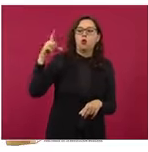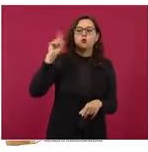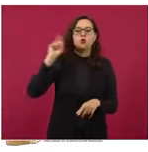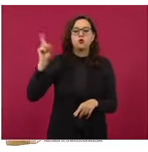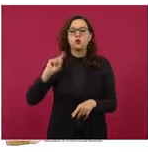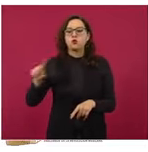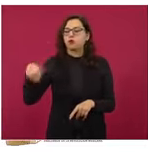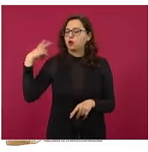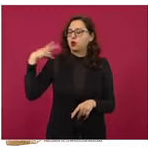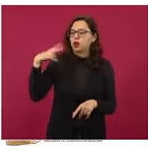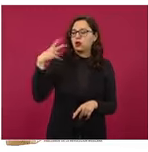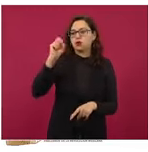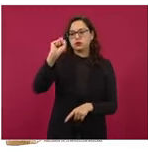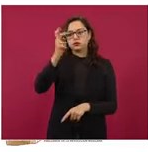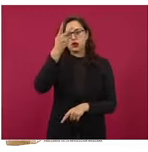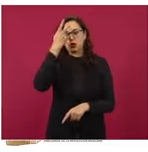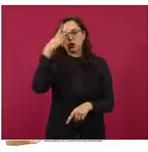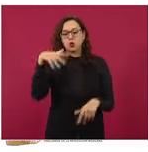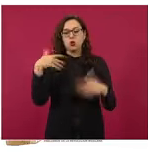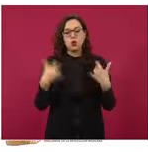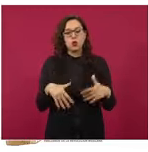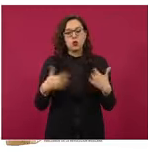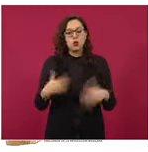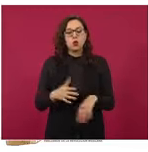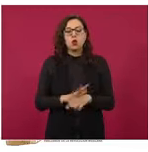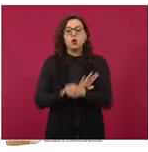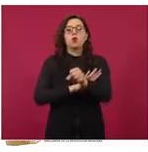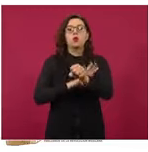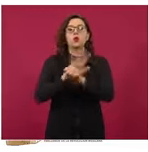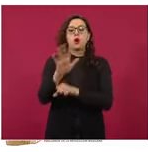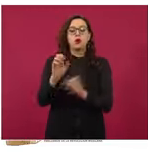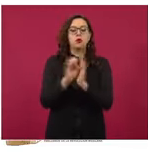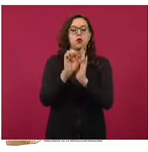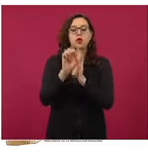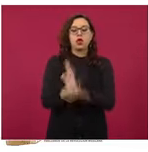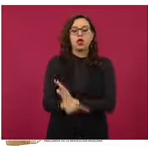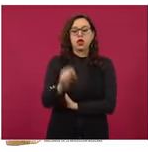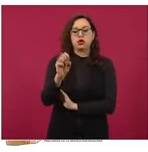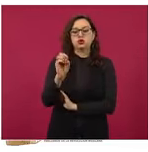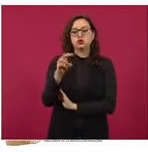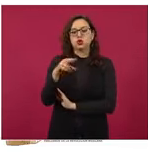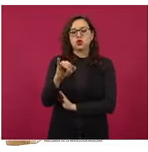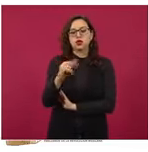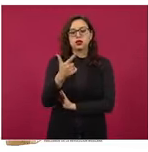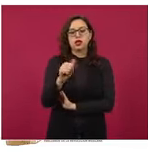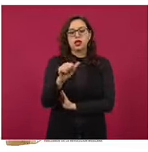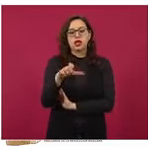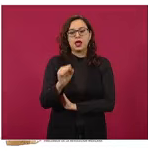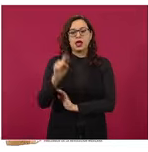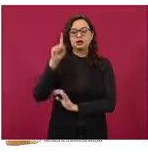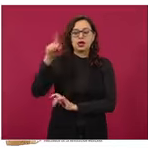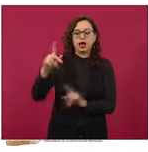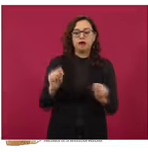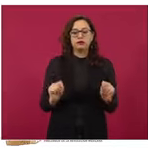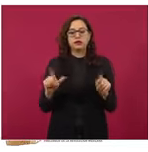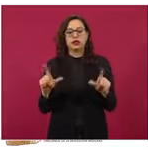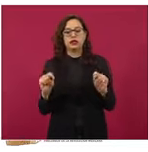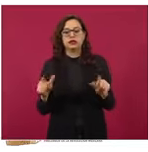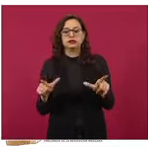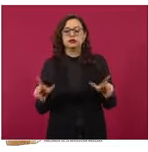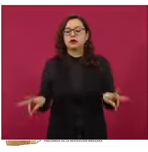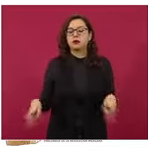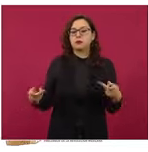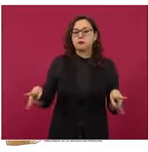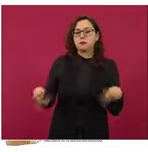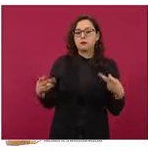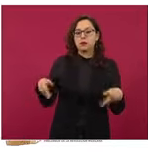Veracruz, en San Luis Potosí, es el caso de Sonigas Puebla, en Huamantla, Tlaxcala, con un precio al público de 11